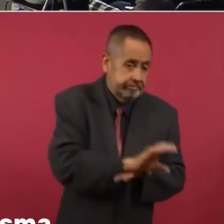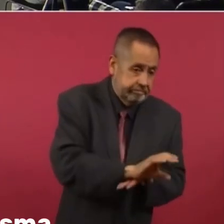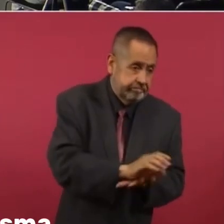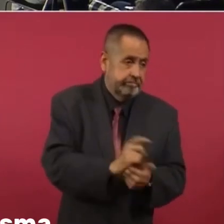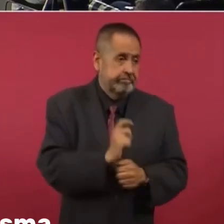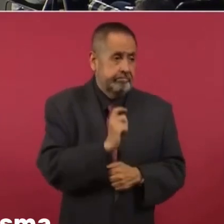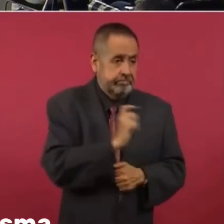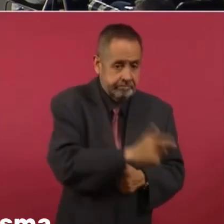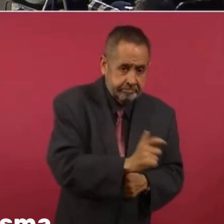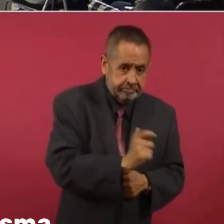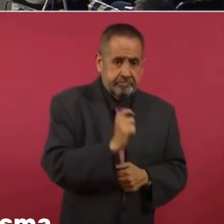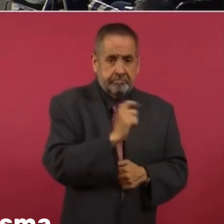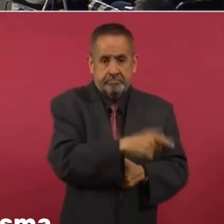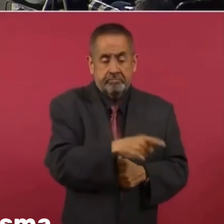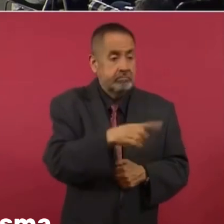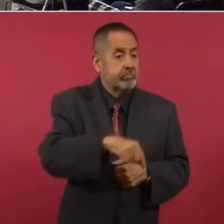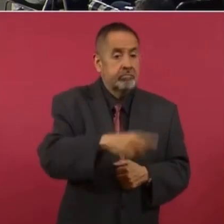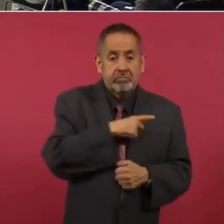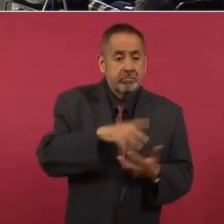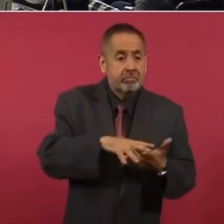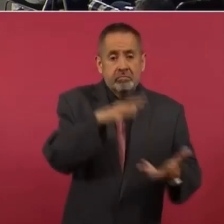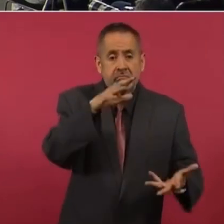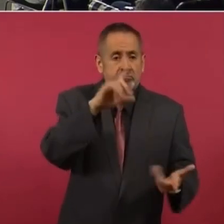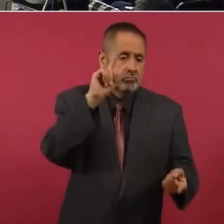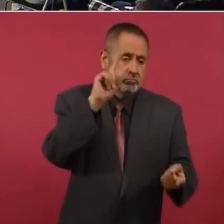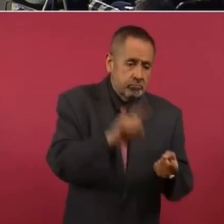pagando, y la deuda es la misma